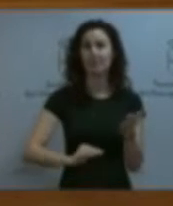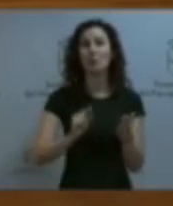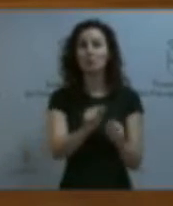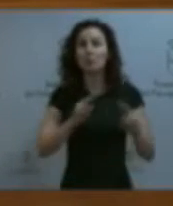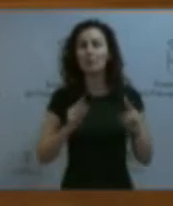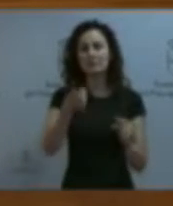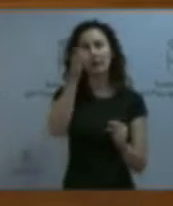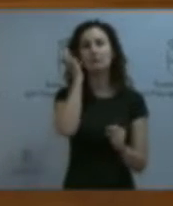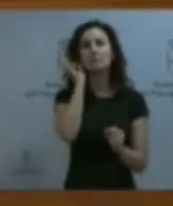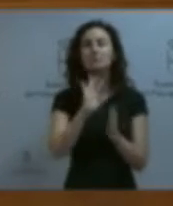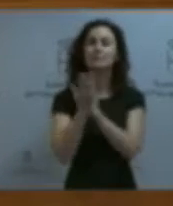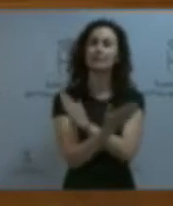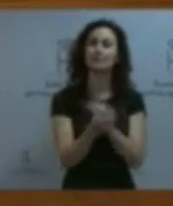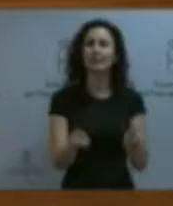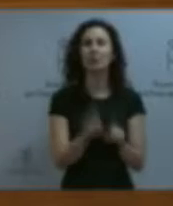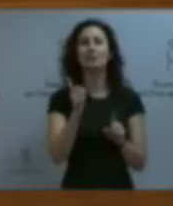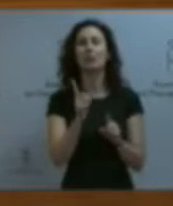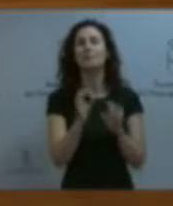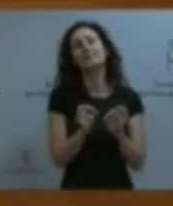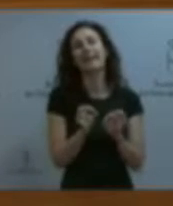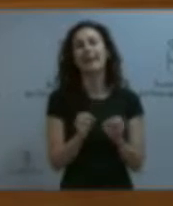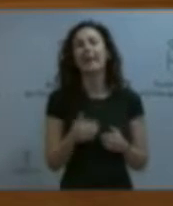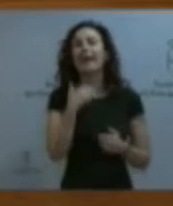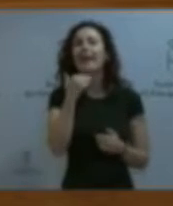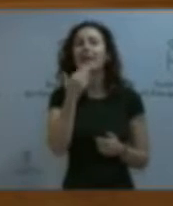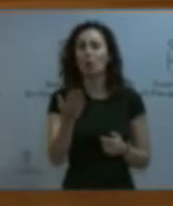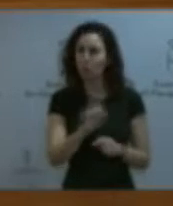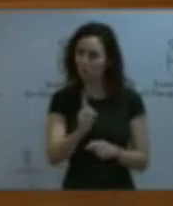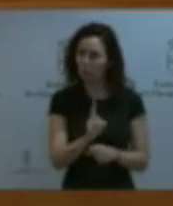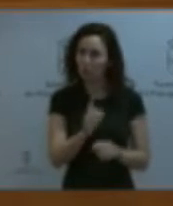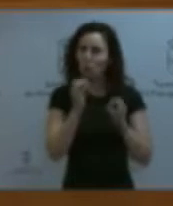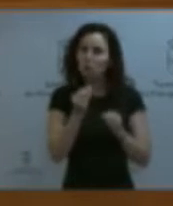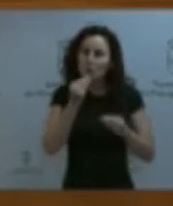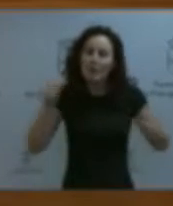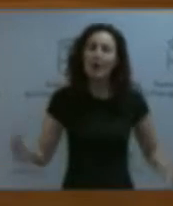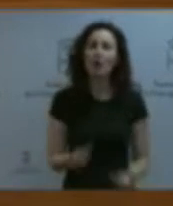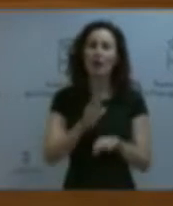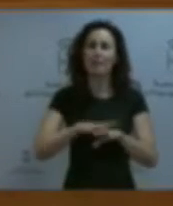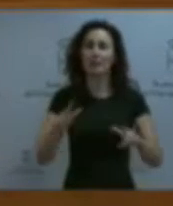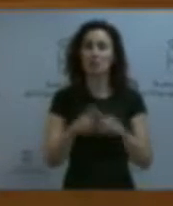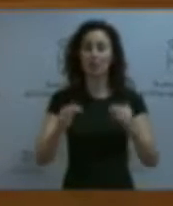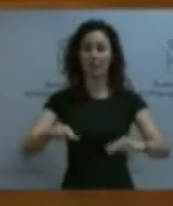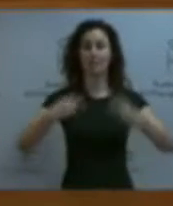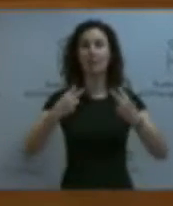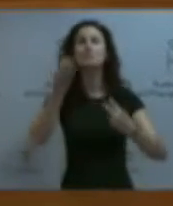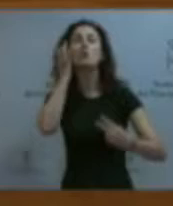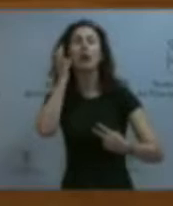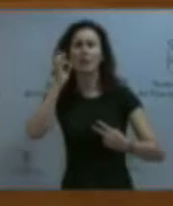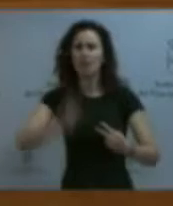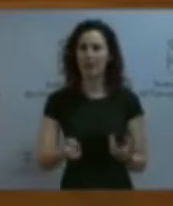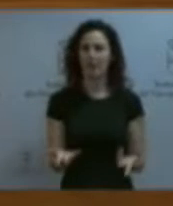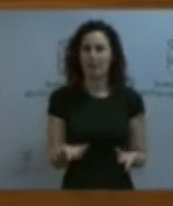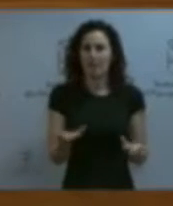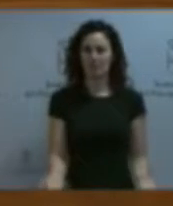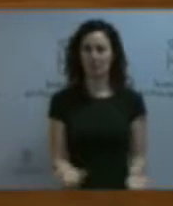acero con carácter transversal y no a modo de mero apéndice supondría una mejora de calado contra la que no cabe oponerse en base a que no hace falta. Por